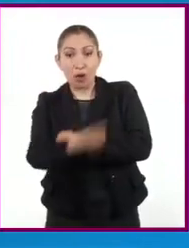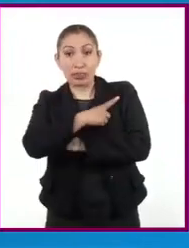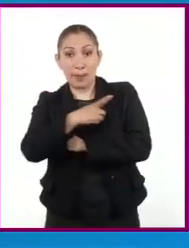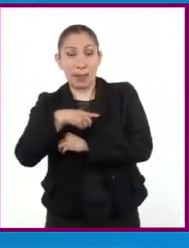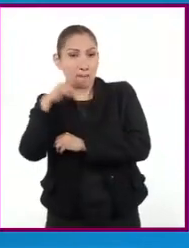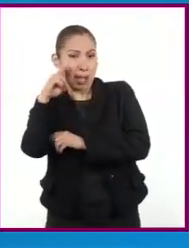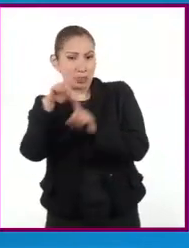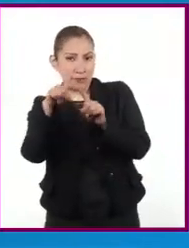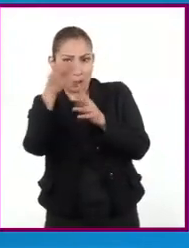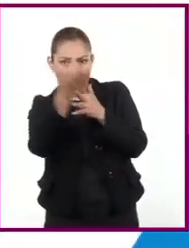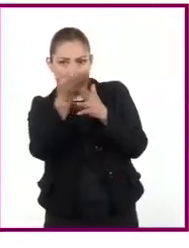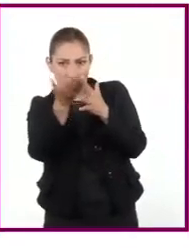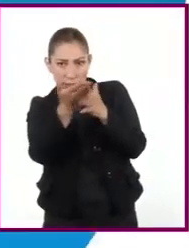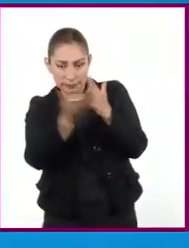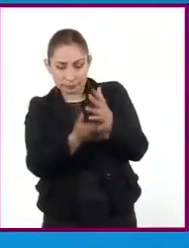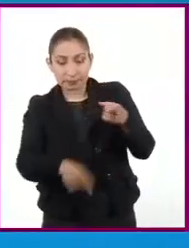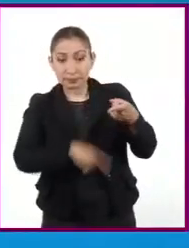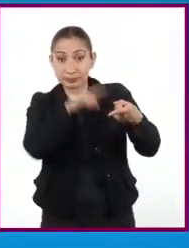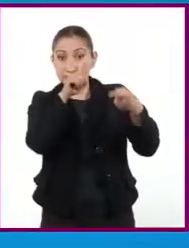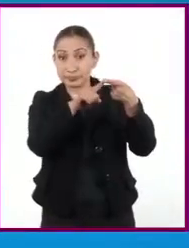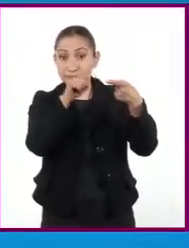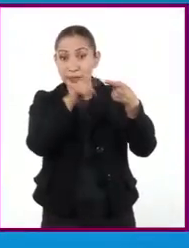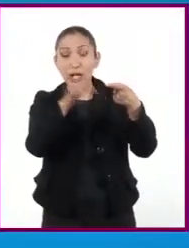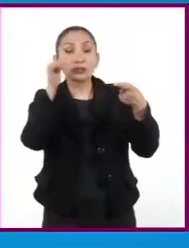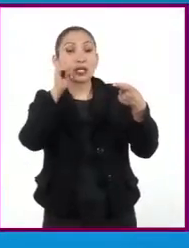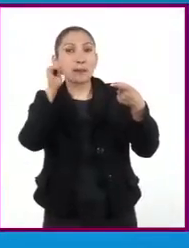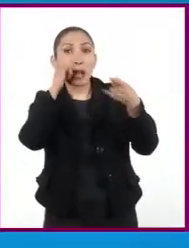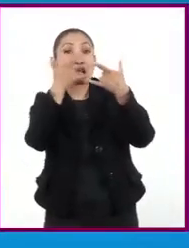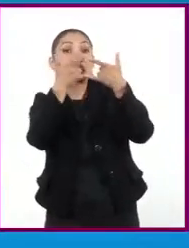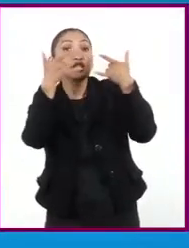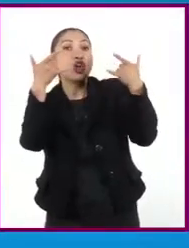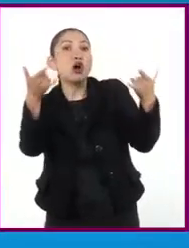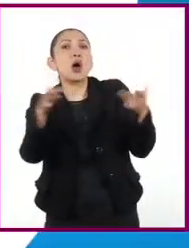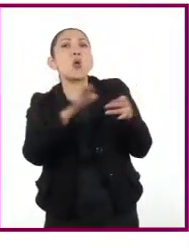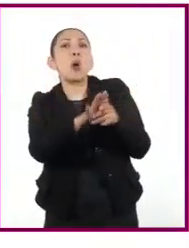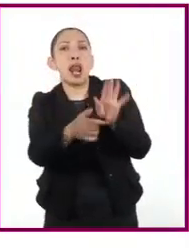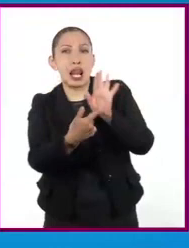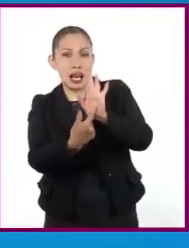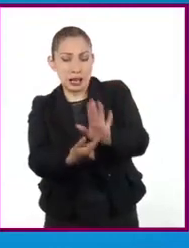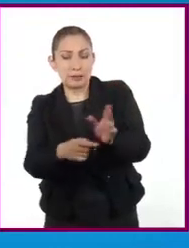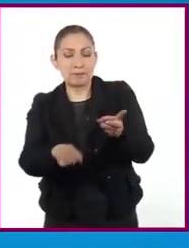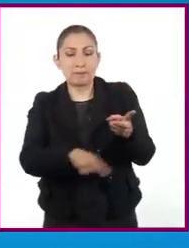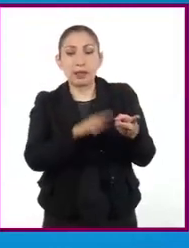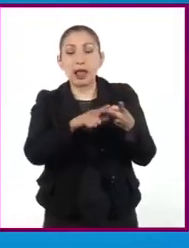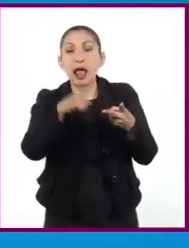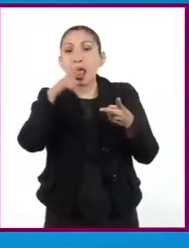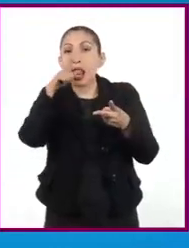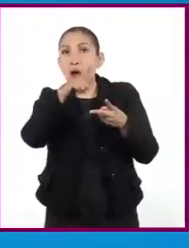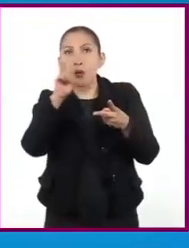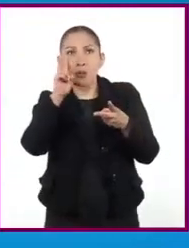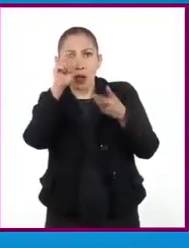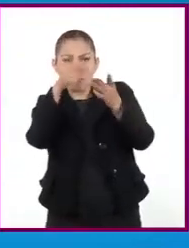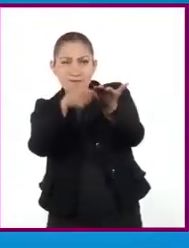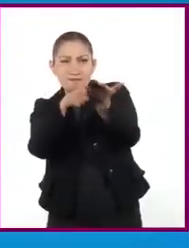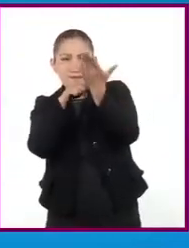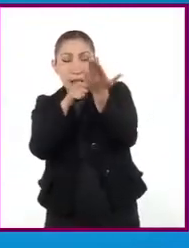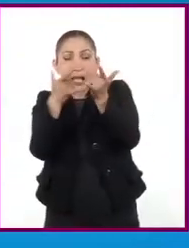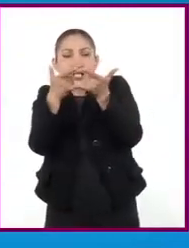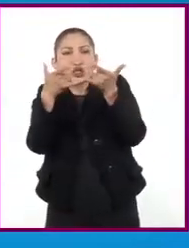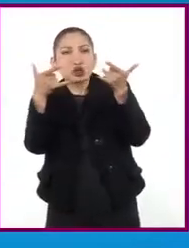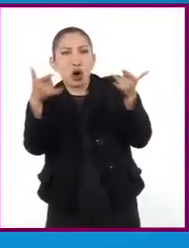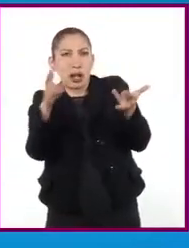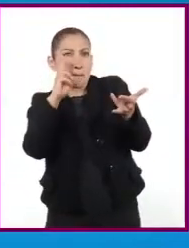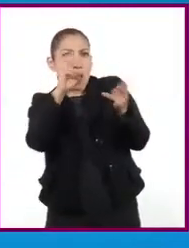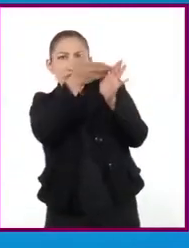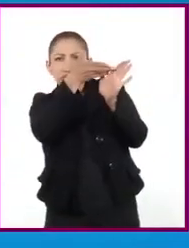que tener en cuenta varias etapas. El primer paso es siempre tener una historia para contar. Para el lenguaje audiovisual, la historia que se